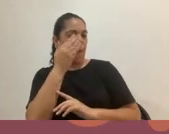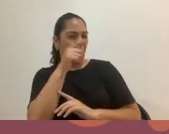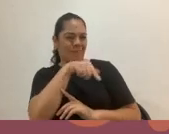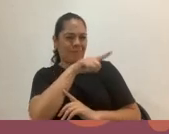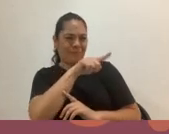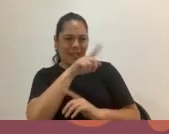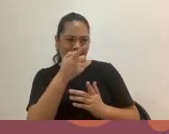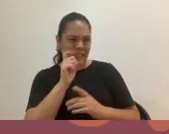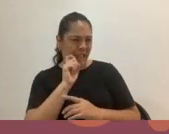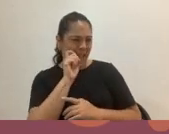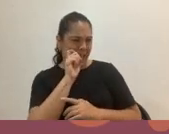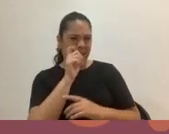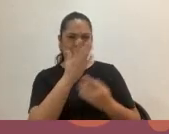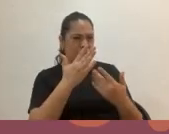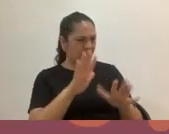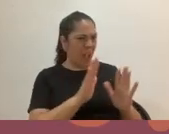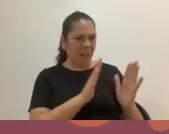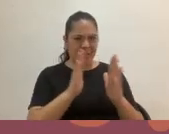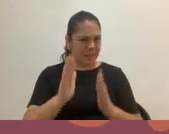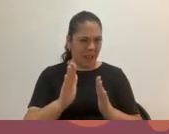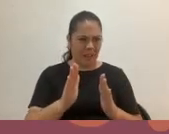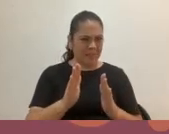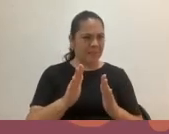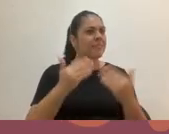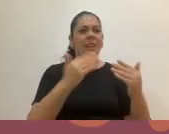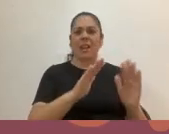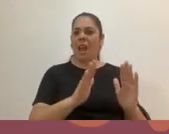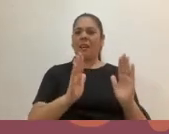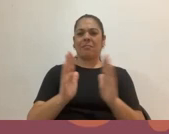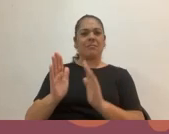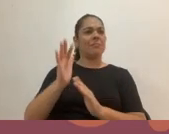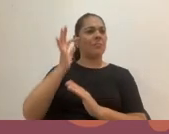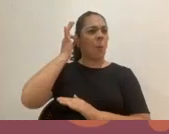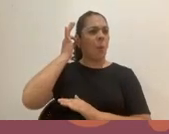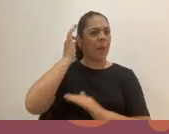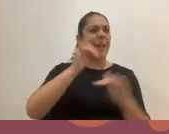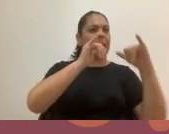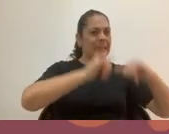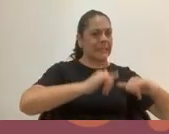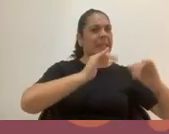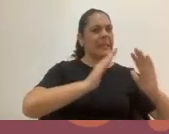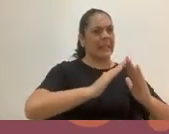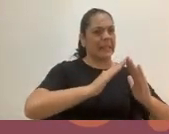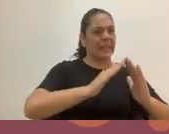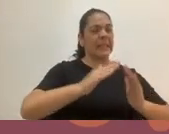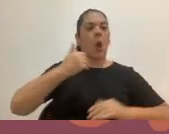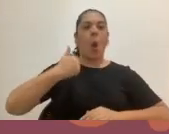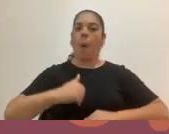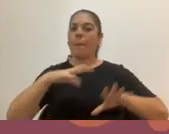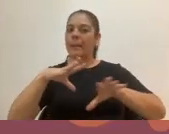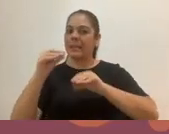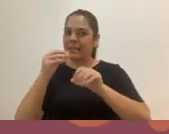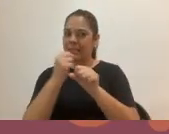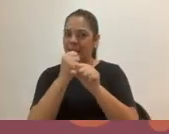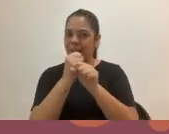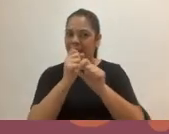distribuidos y estructurados en lo que el hombre y la mujer deben hacer y ser. Entonces, qué fuerte, porque esos encargos